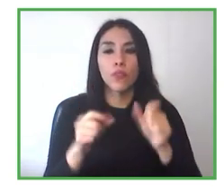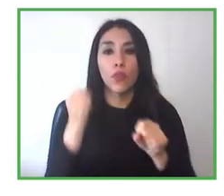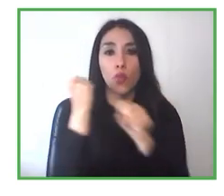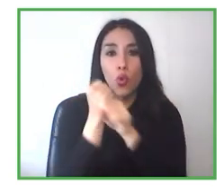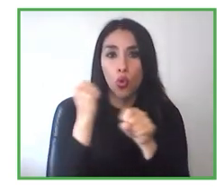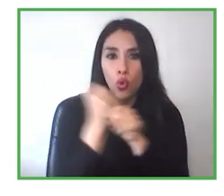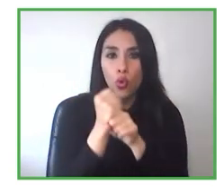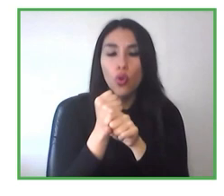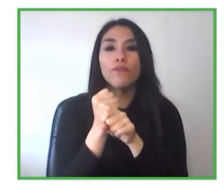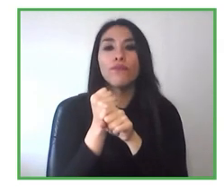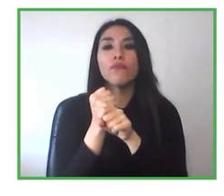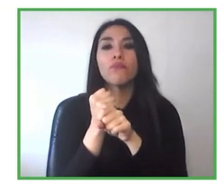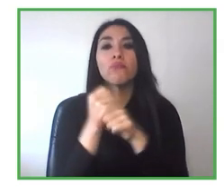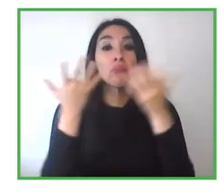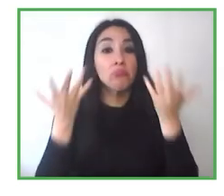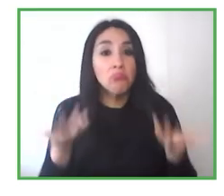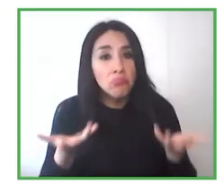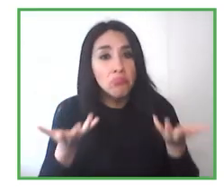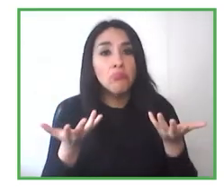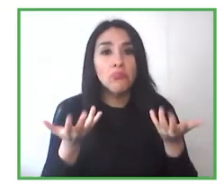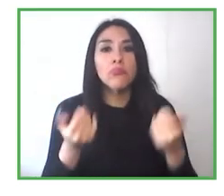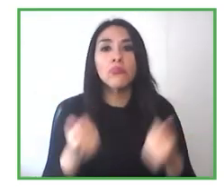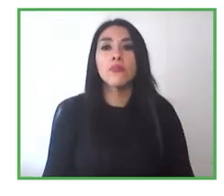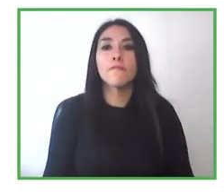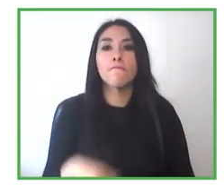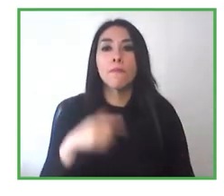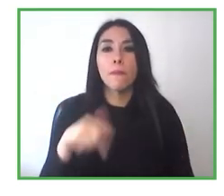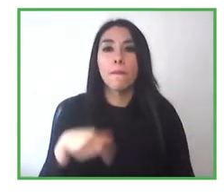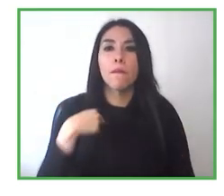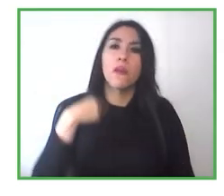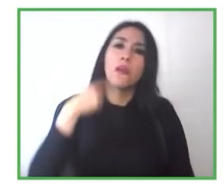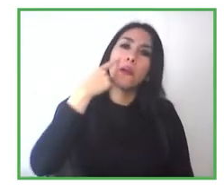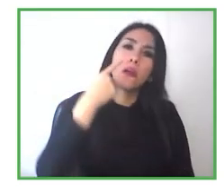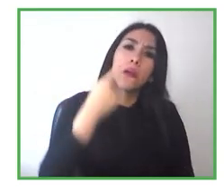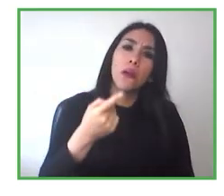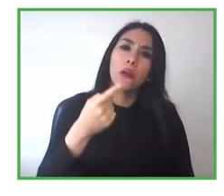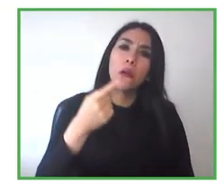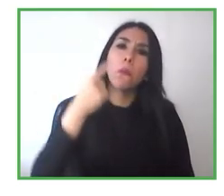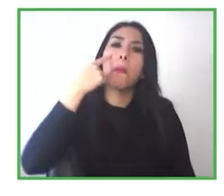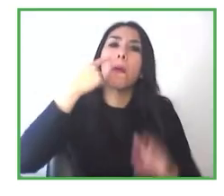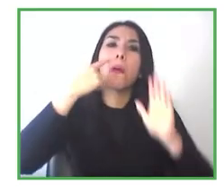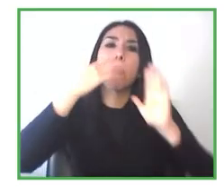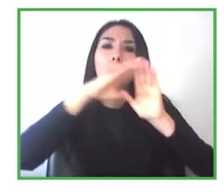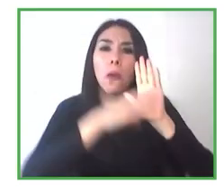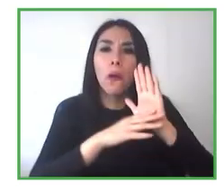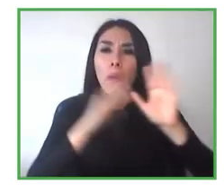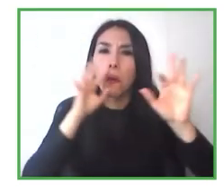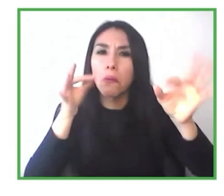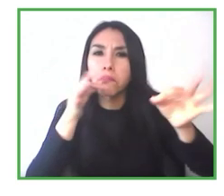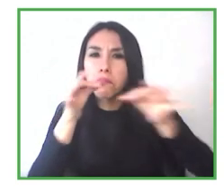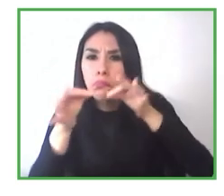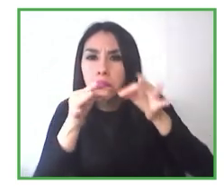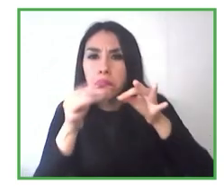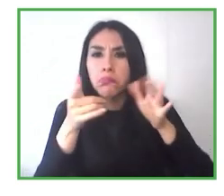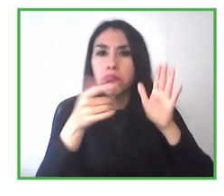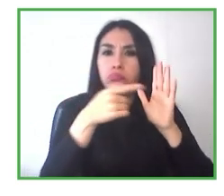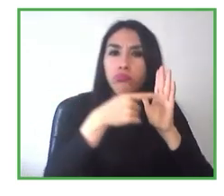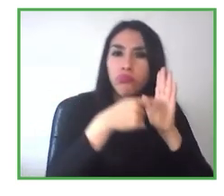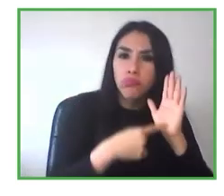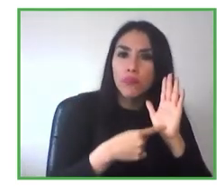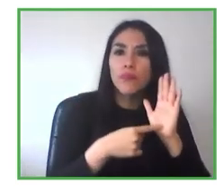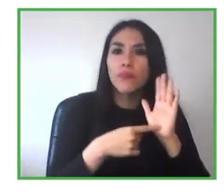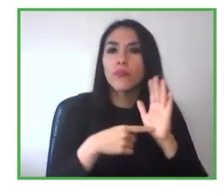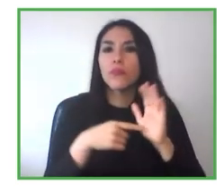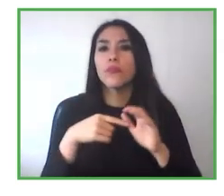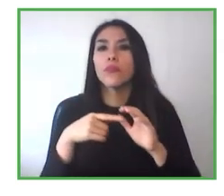planteada como una pauta de chequeo, en el fondo con una escala numérica del 0 al 7, por lo